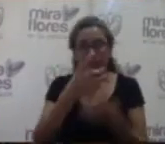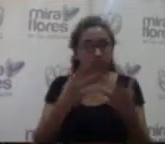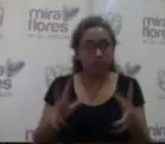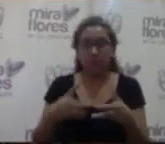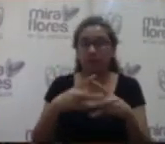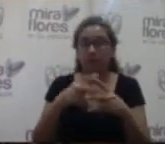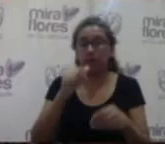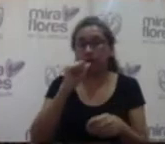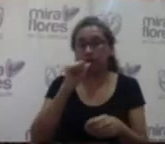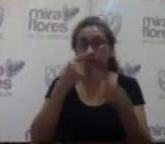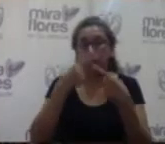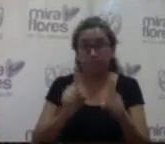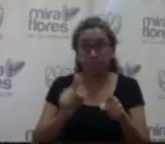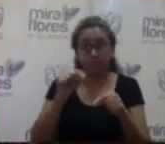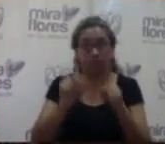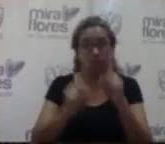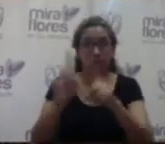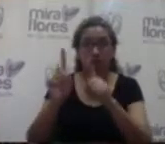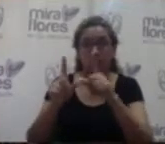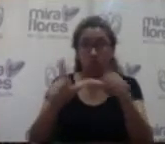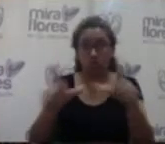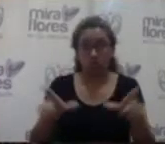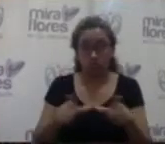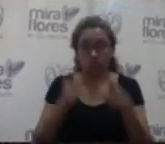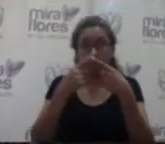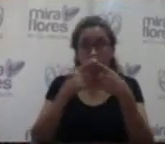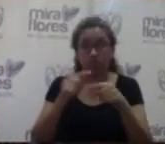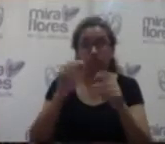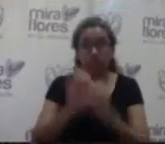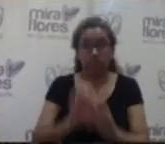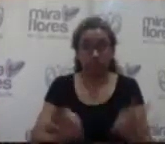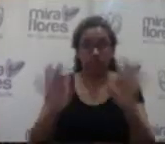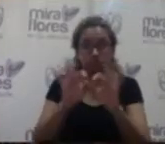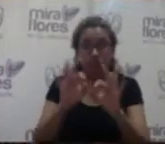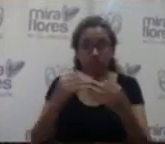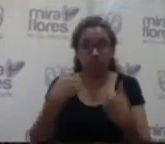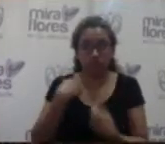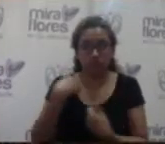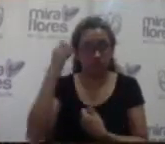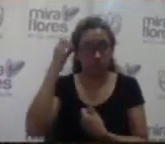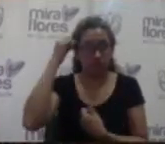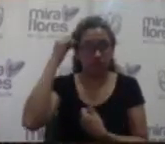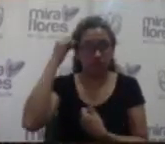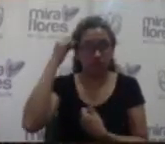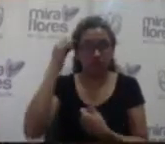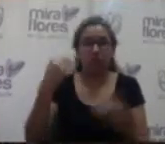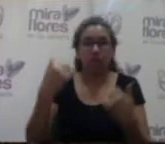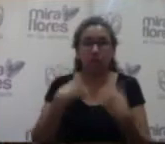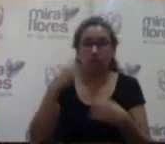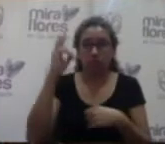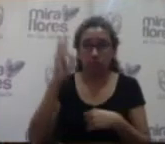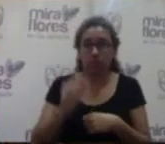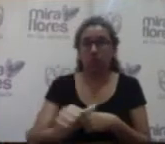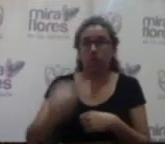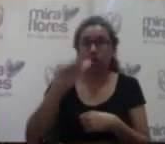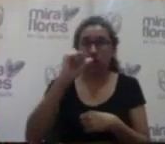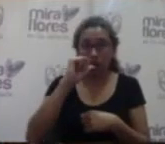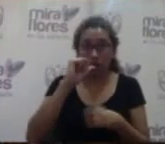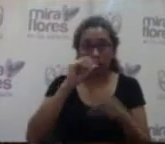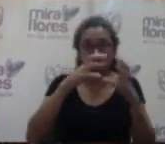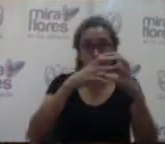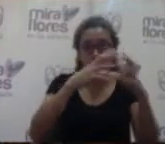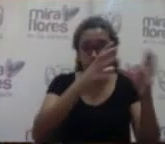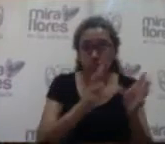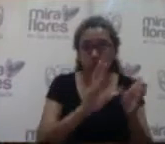pero ahí tomamos conciencia de que había que tener agua potable porque nosotros conseguimos agua que era